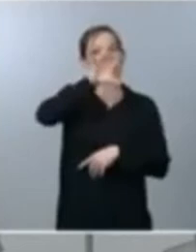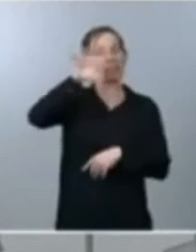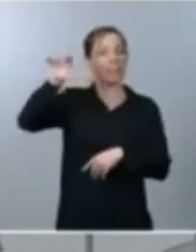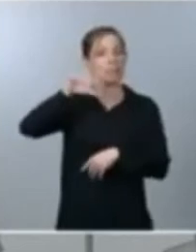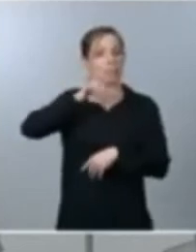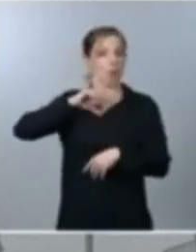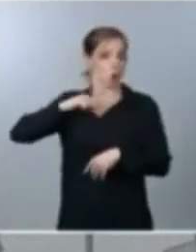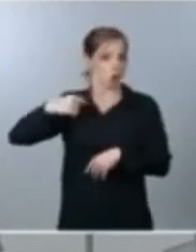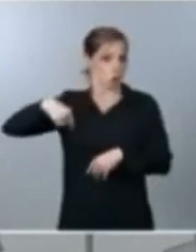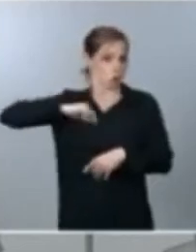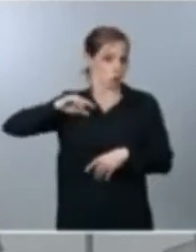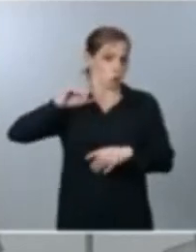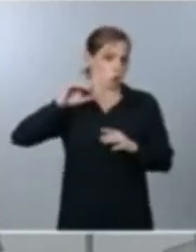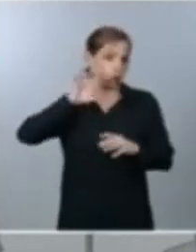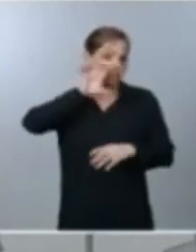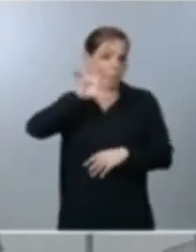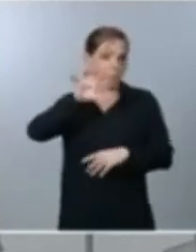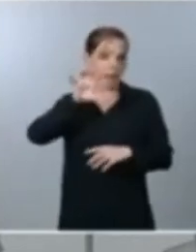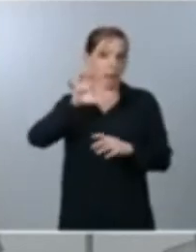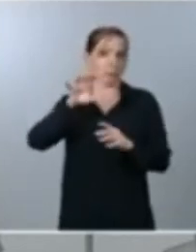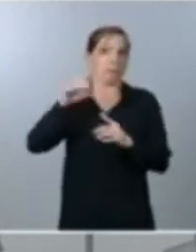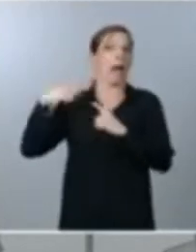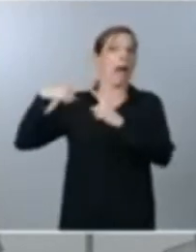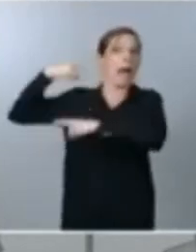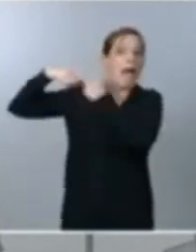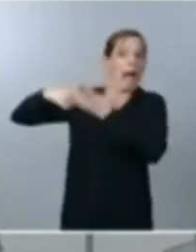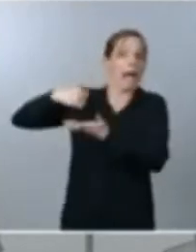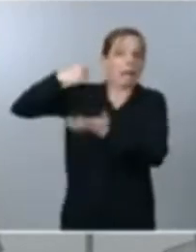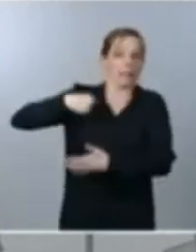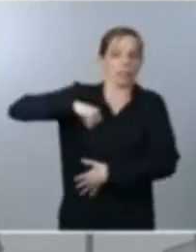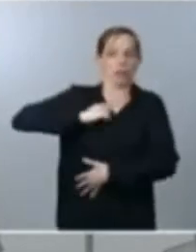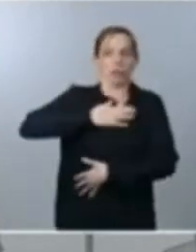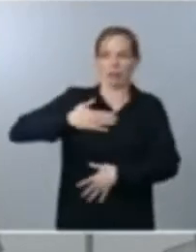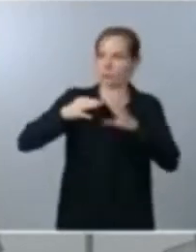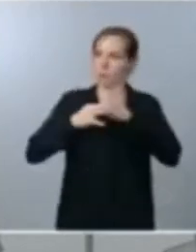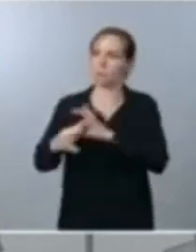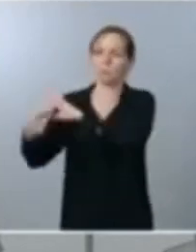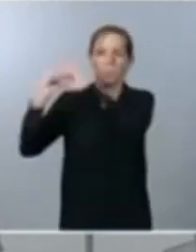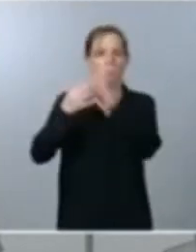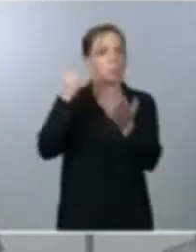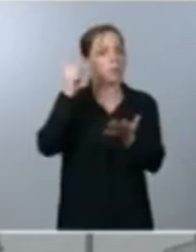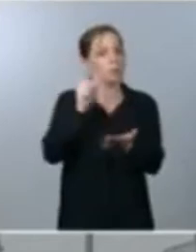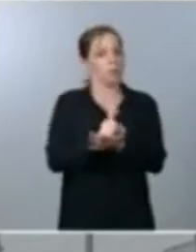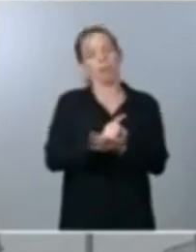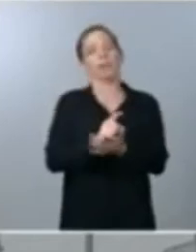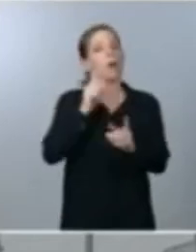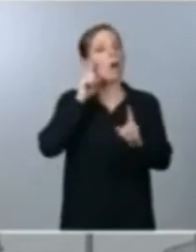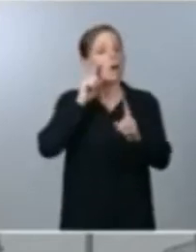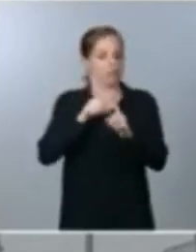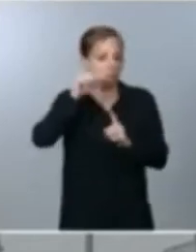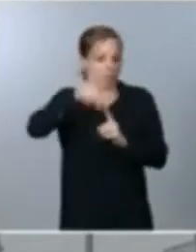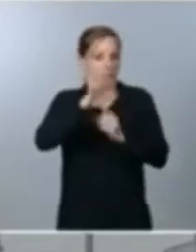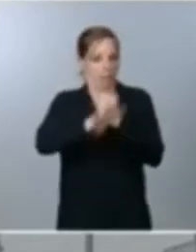anteriores administraciones y que este gobierno pues lógicamente quiere abordar definitivamente en esta legislatura